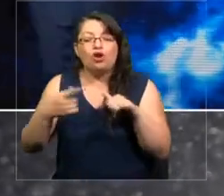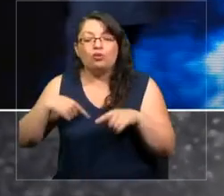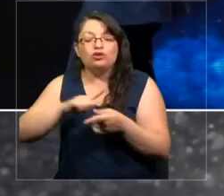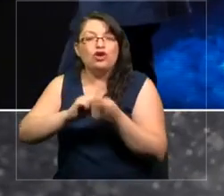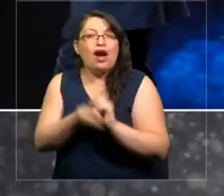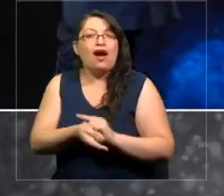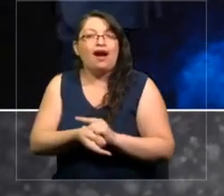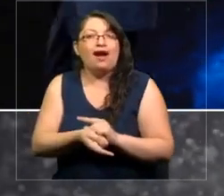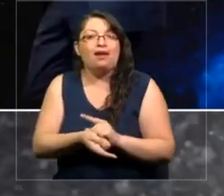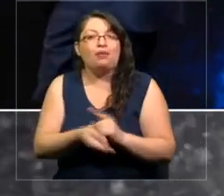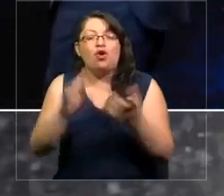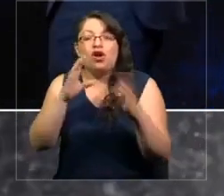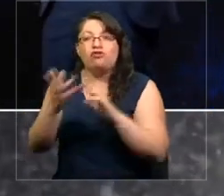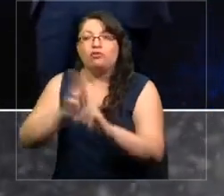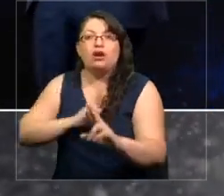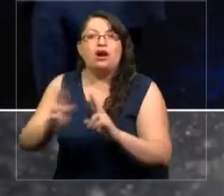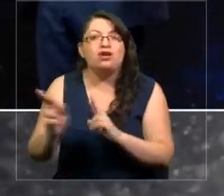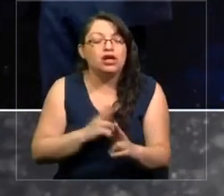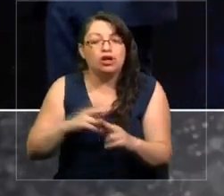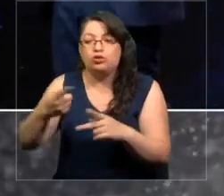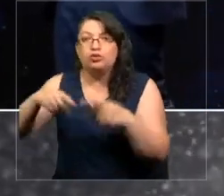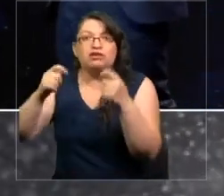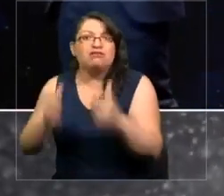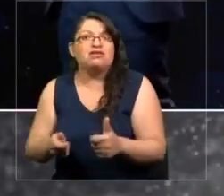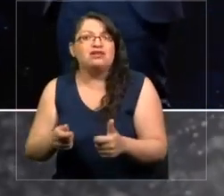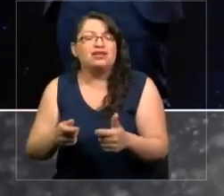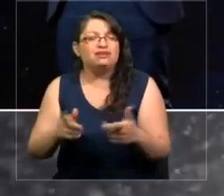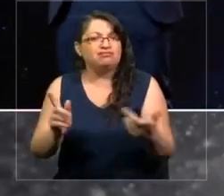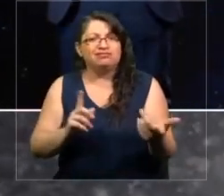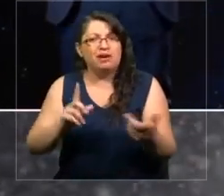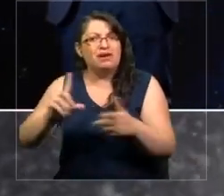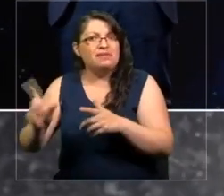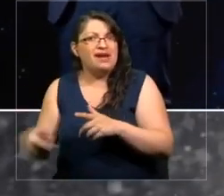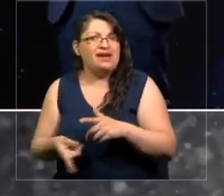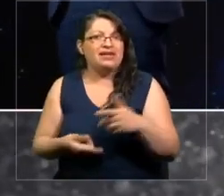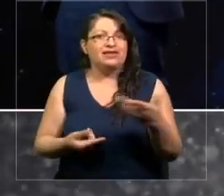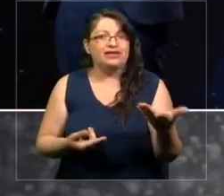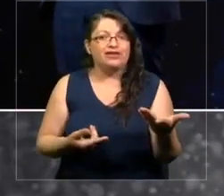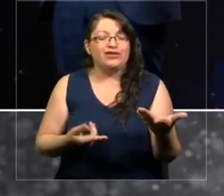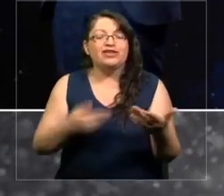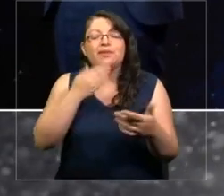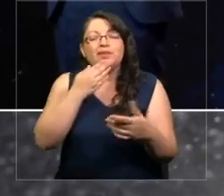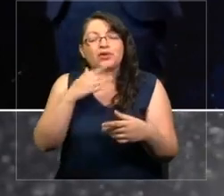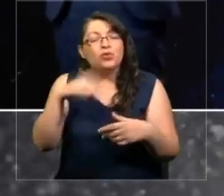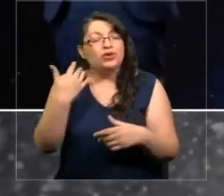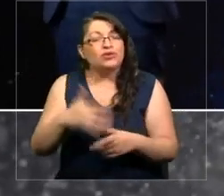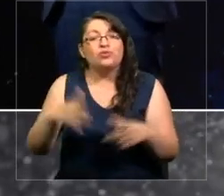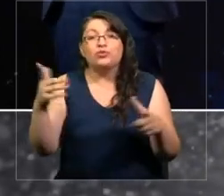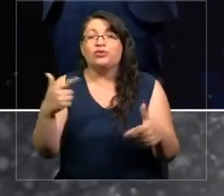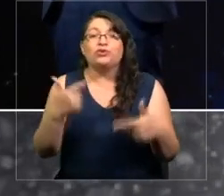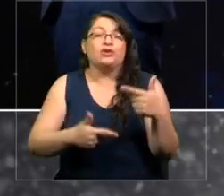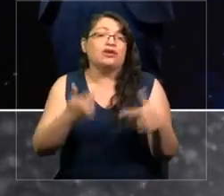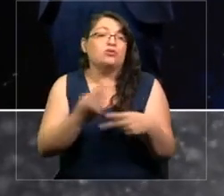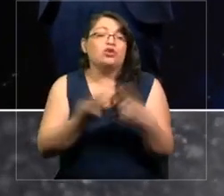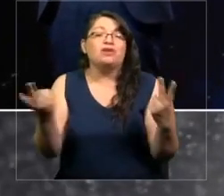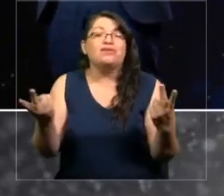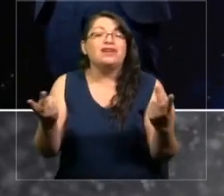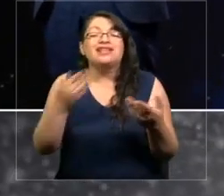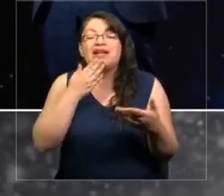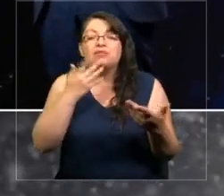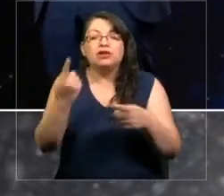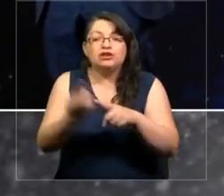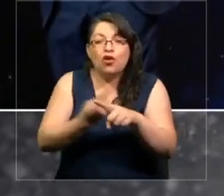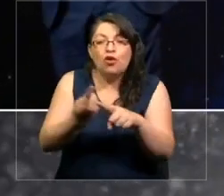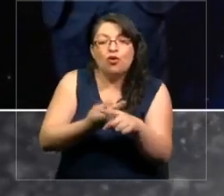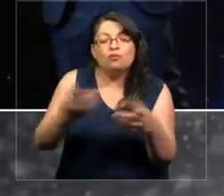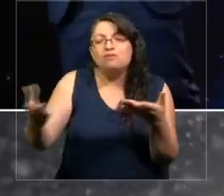las formas de relacionarnos, nuestras habilidades. En tercer lugar, es fundamental que las políticas públicas dialoguen con estos esquemas de